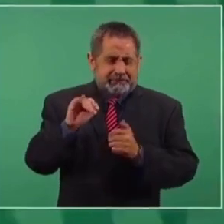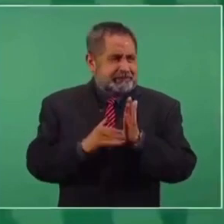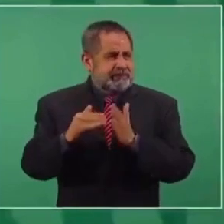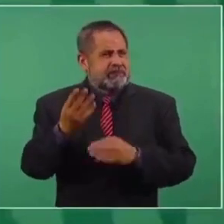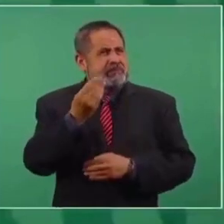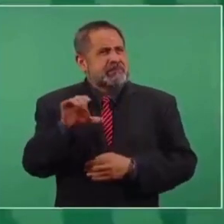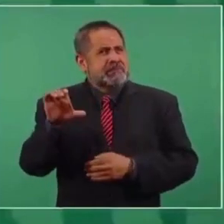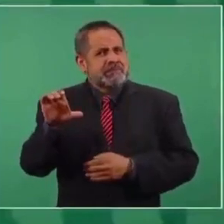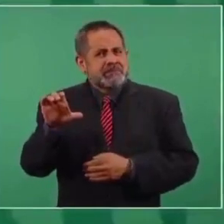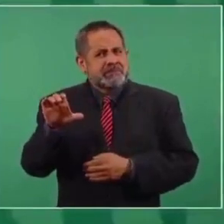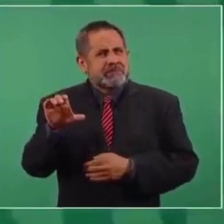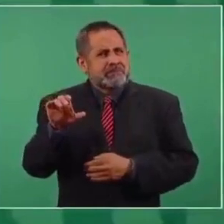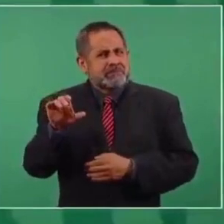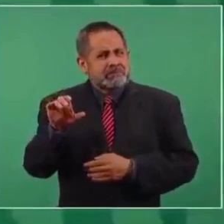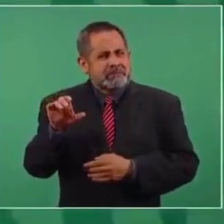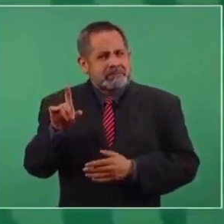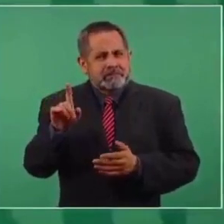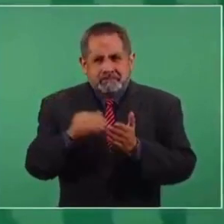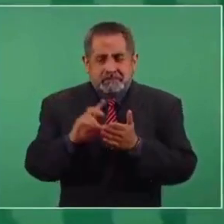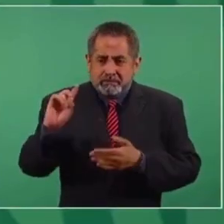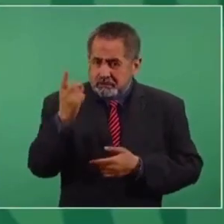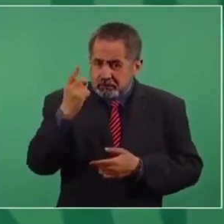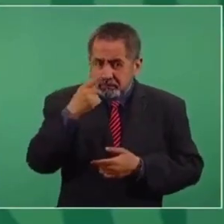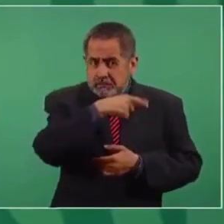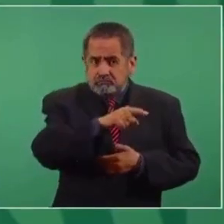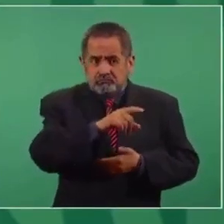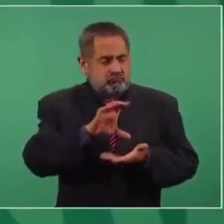900 mil dólares.